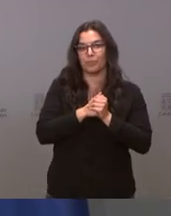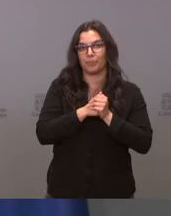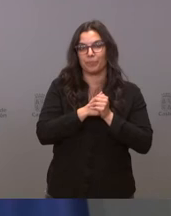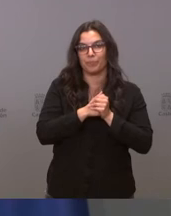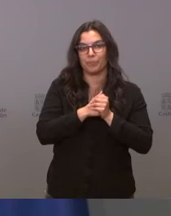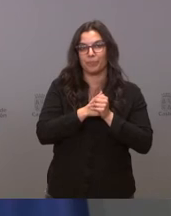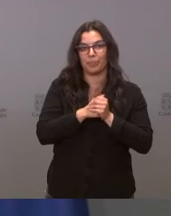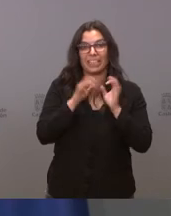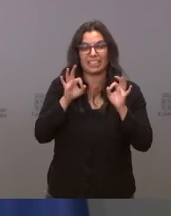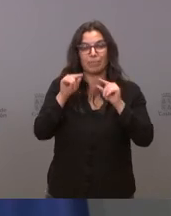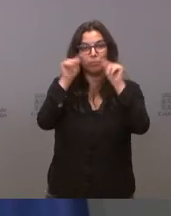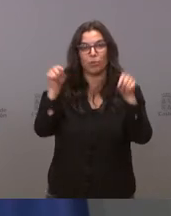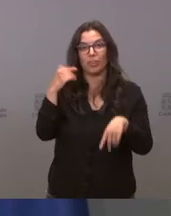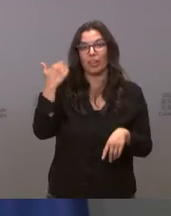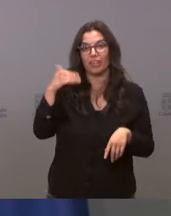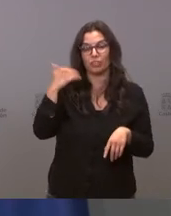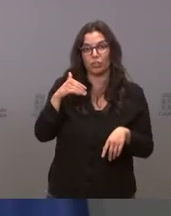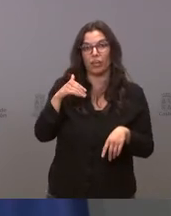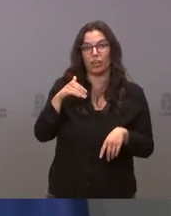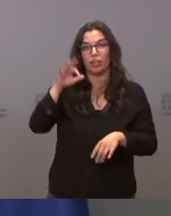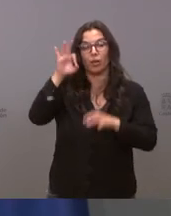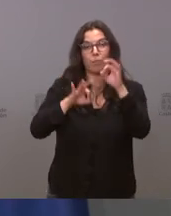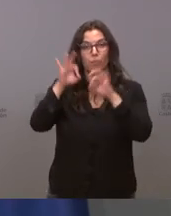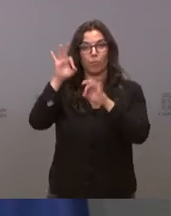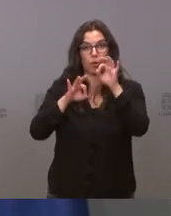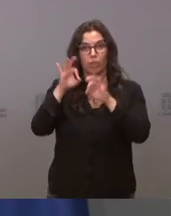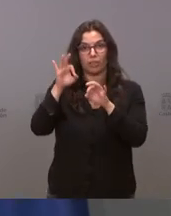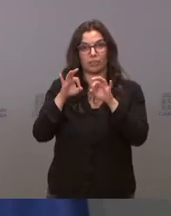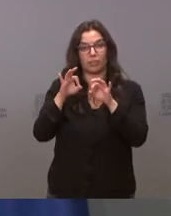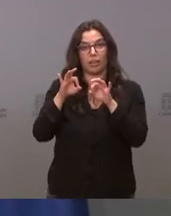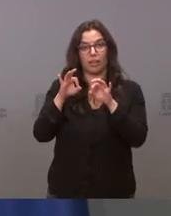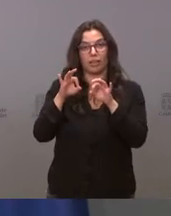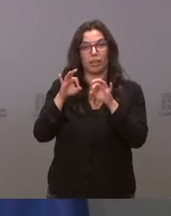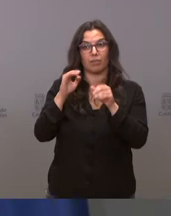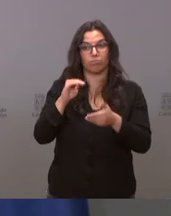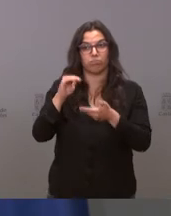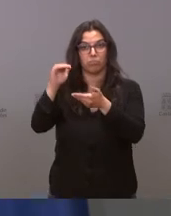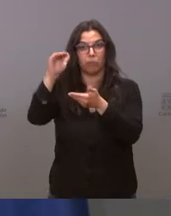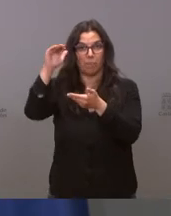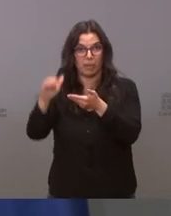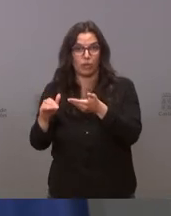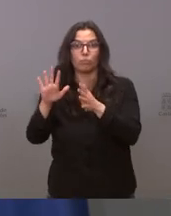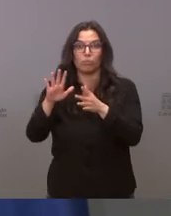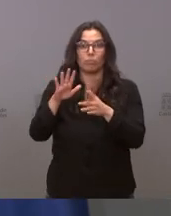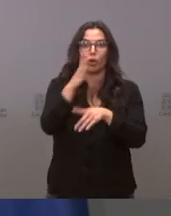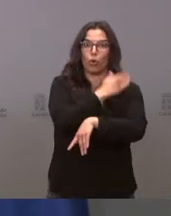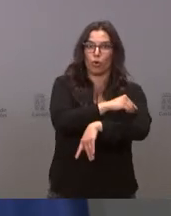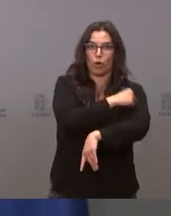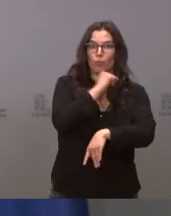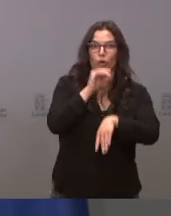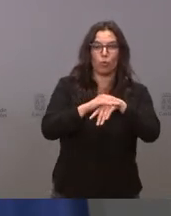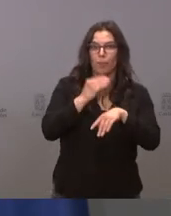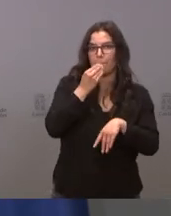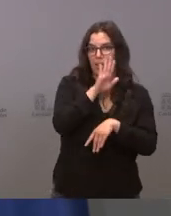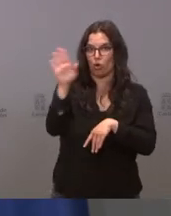concretamente la provincia de Soria es la que mayor porcentaje de vacunación y mejor cumplimiento del programa de vacunación lleva de todas las